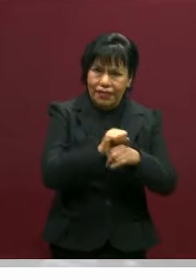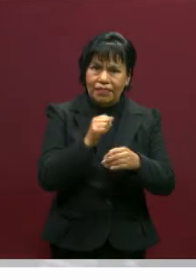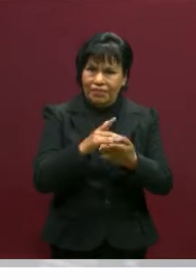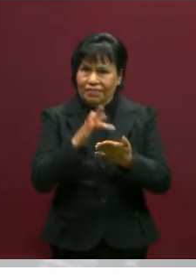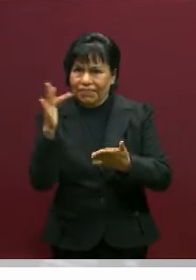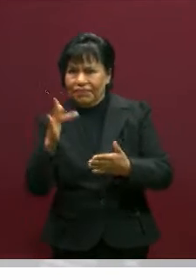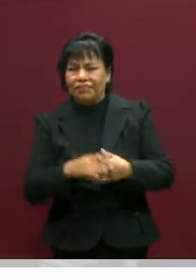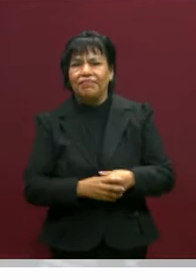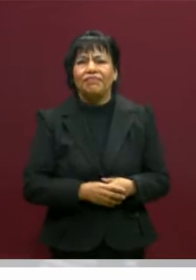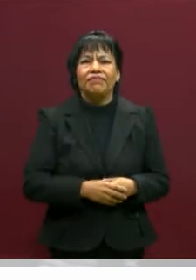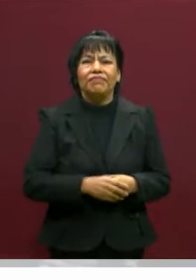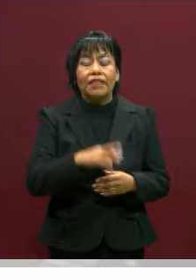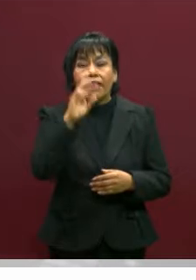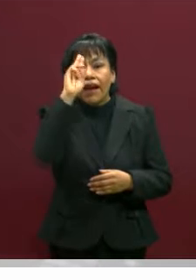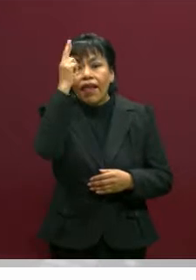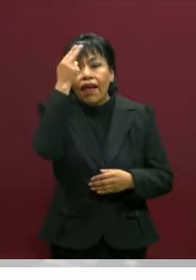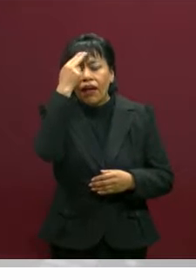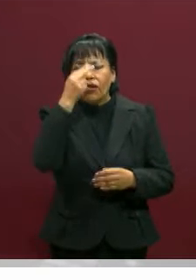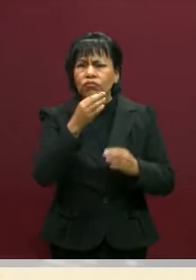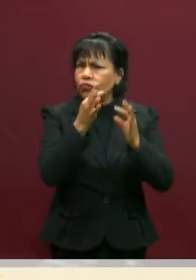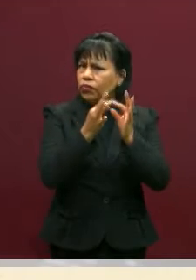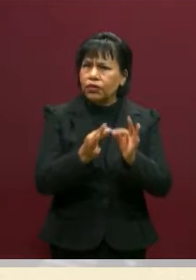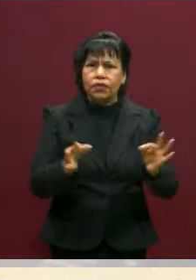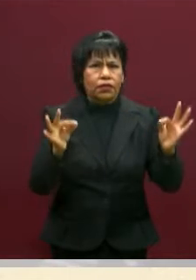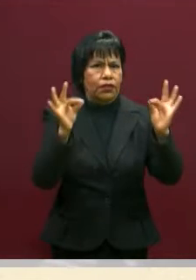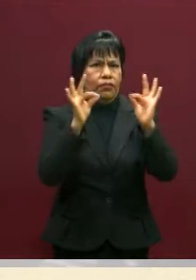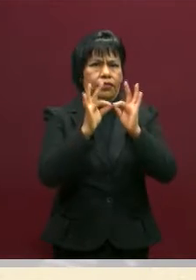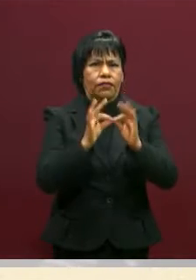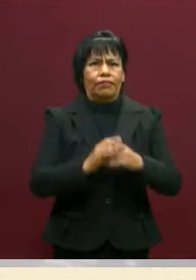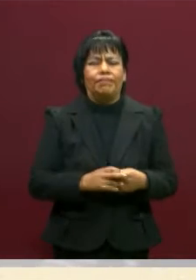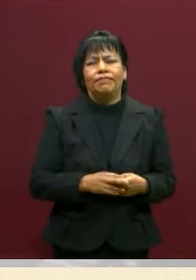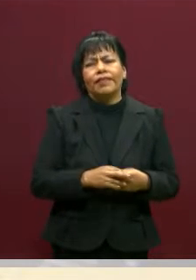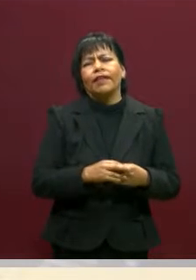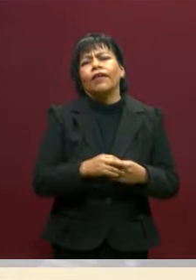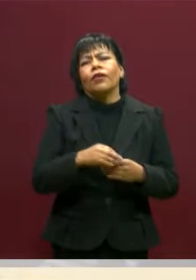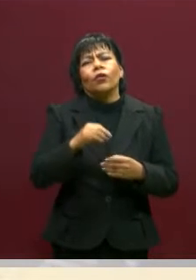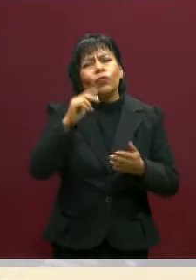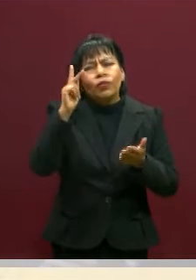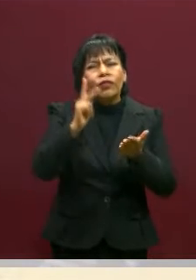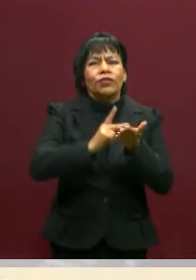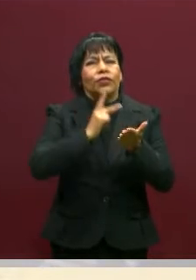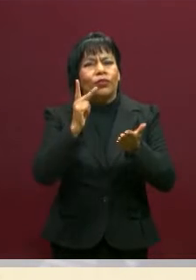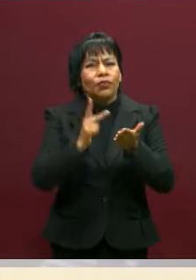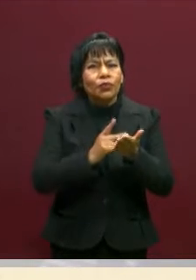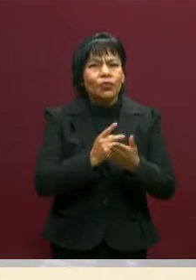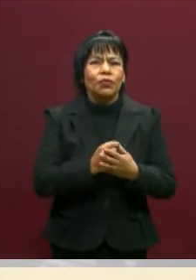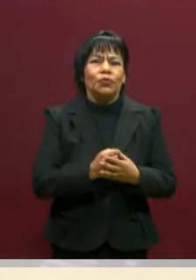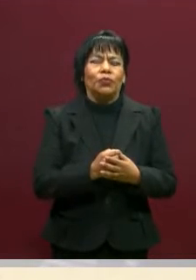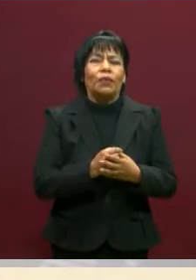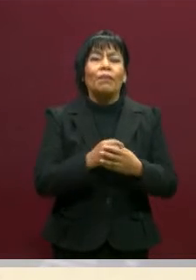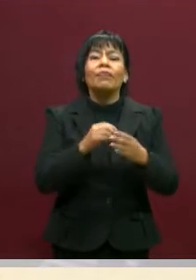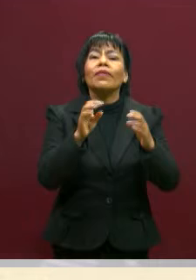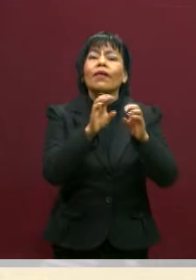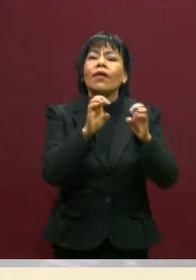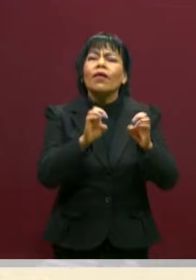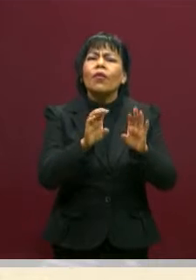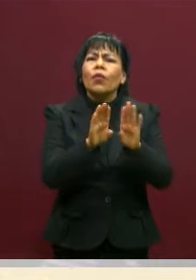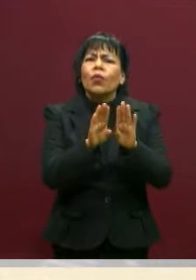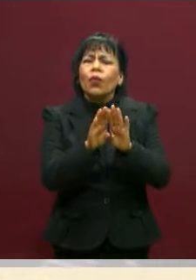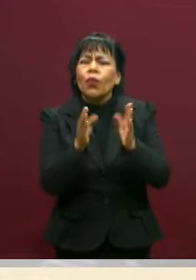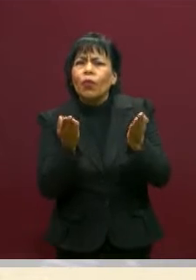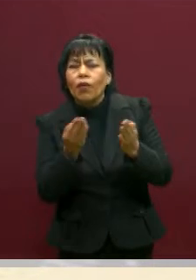gracias, Alejandra. Y recordarles algo que es muy importante y que no nos cansaremos de reiterar, el hacer labor de equipo en este pacto